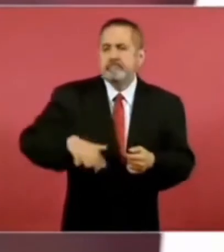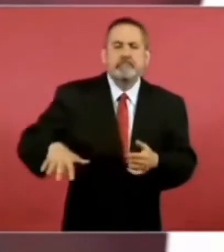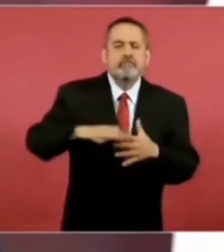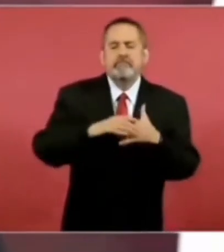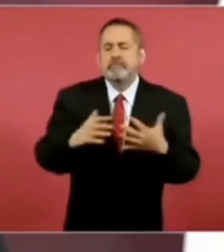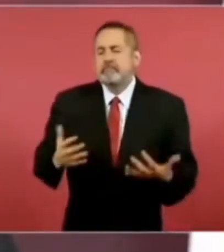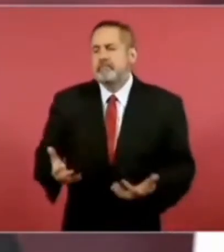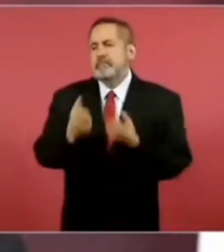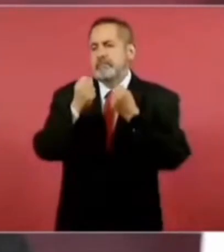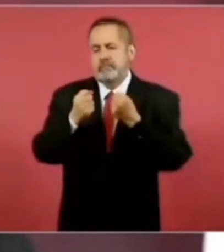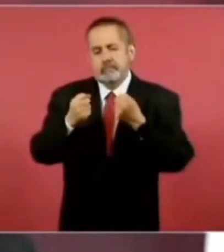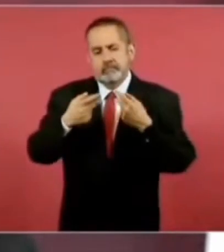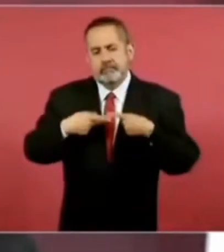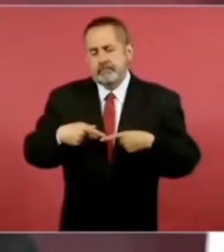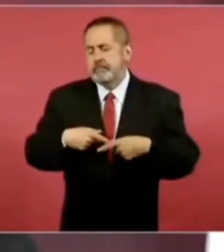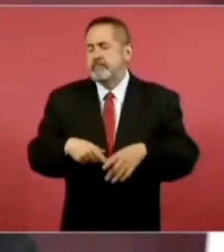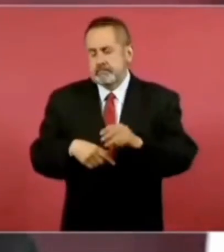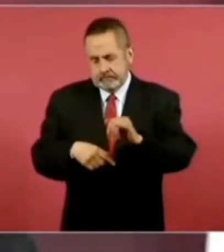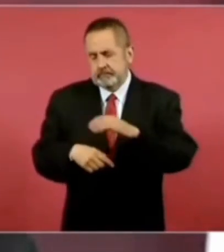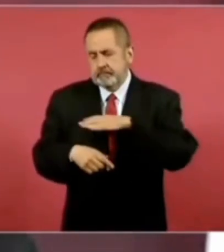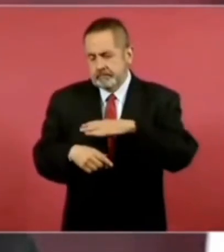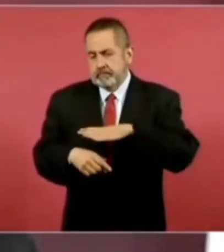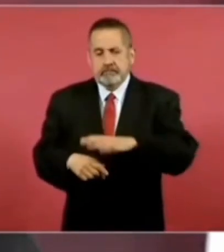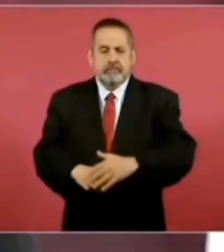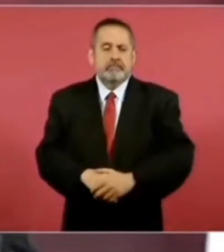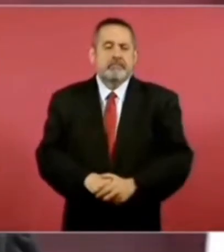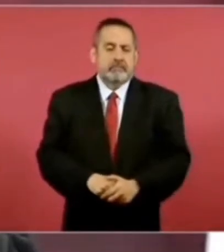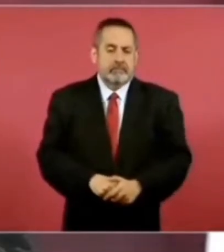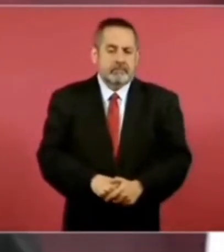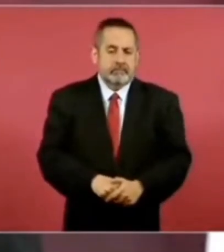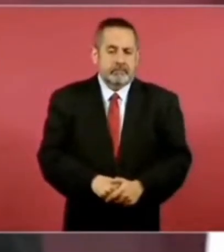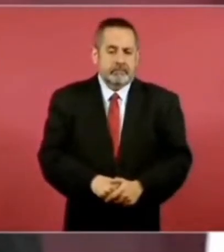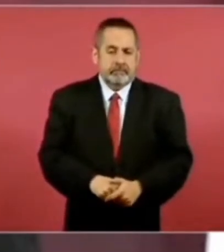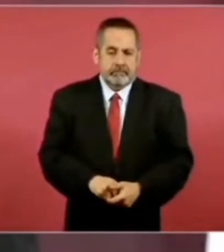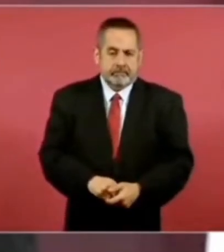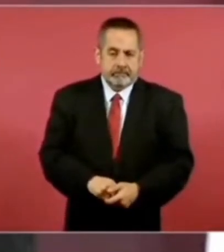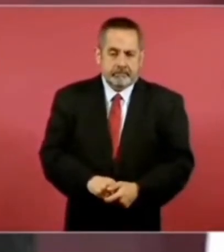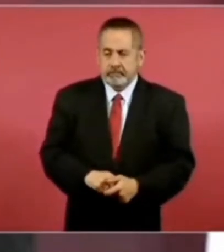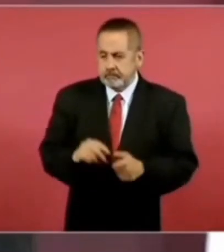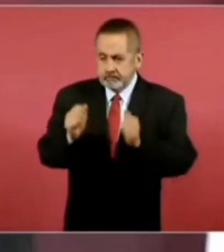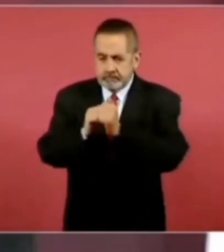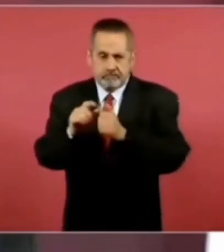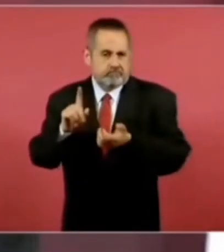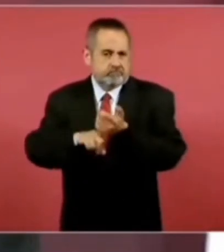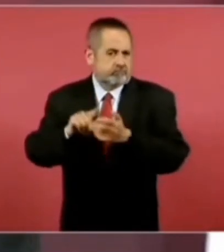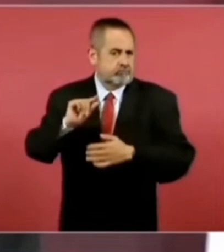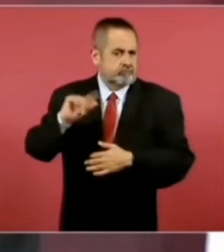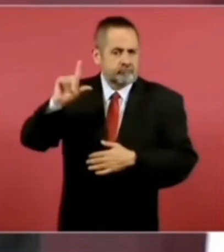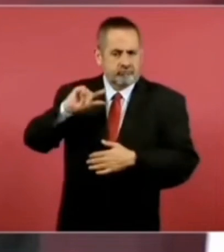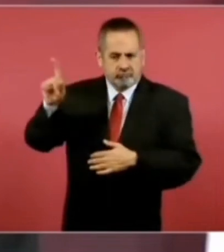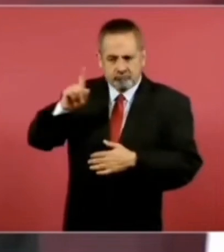cuando se hacen de manera profesional.